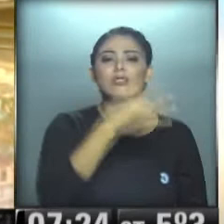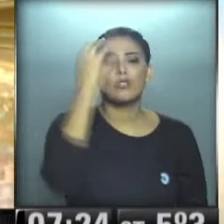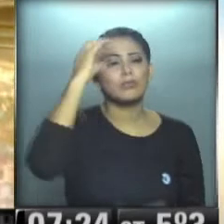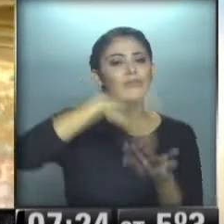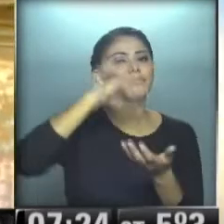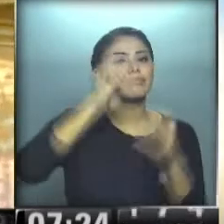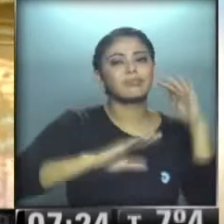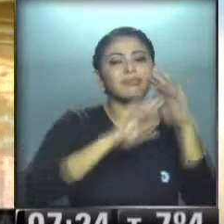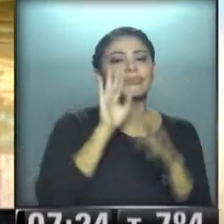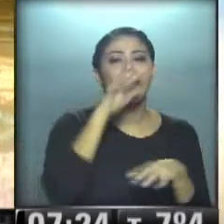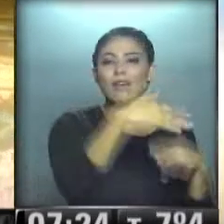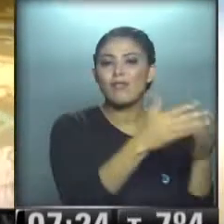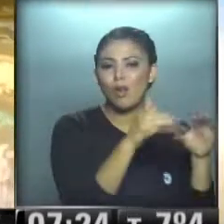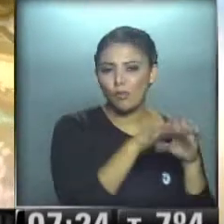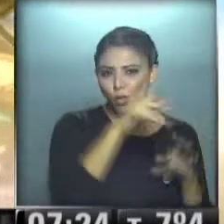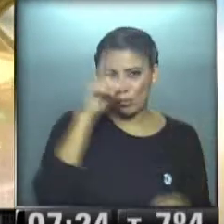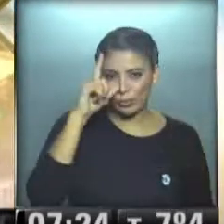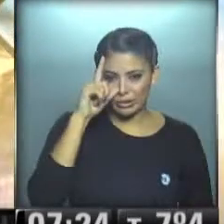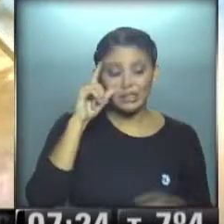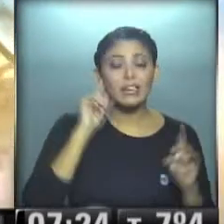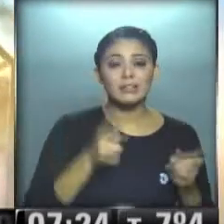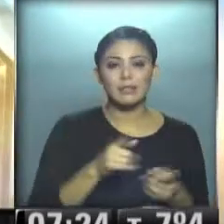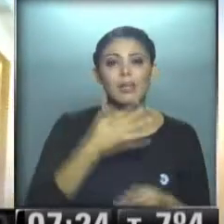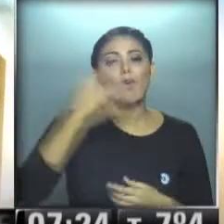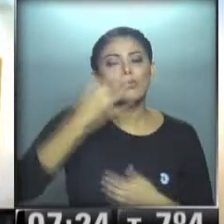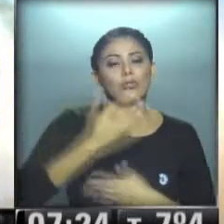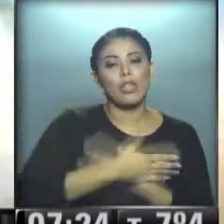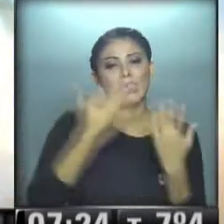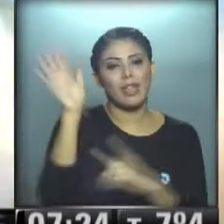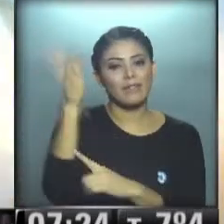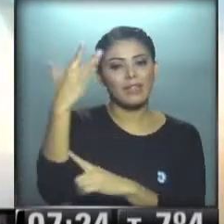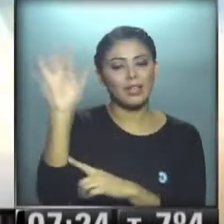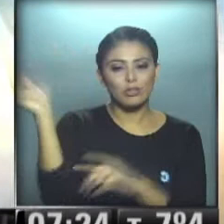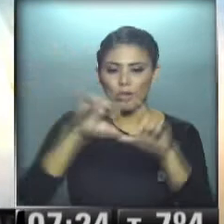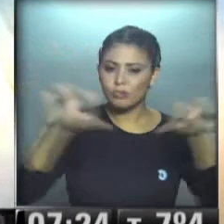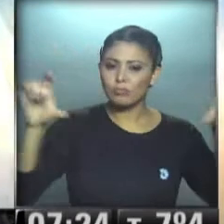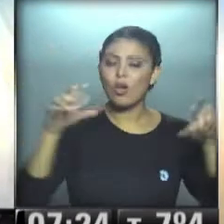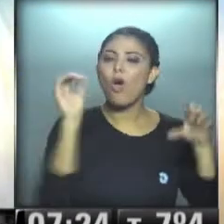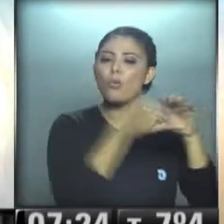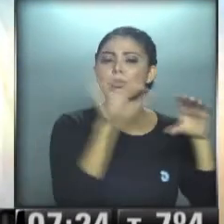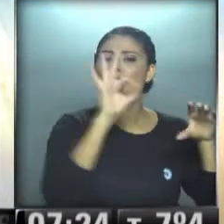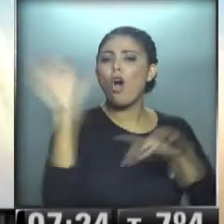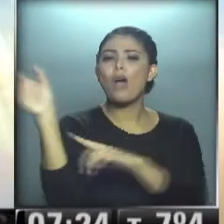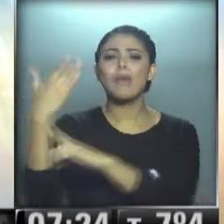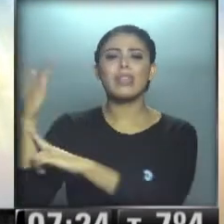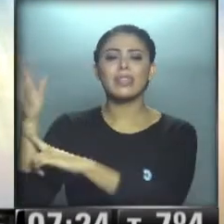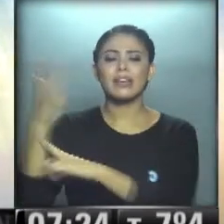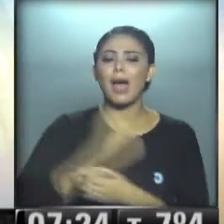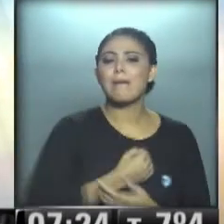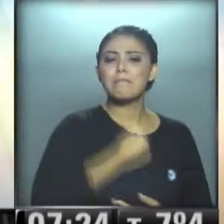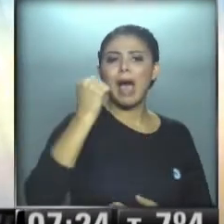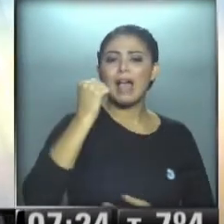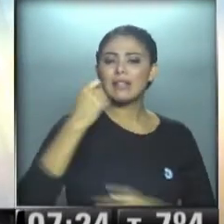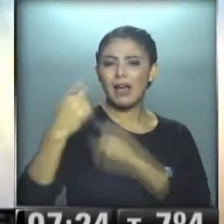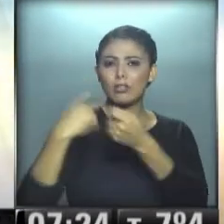Estadounidense favorable a los fondos buitre. En coincidencia, además, con el día de la bandera bajo la consigna, buitres o bandera, la patria